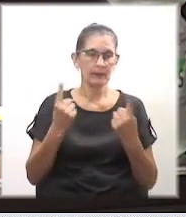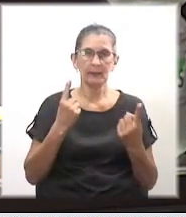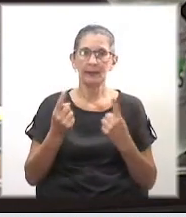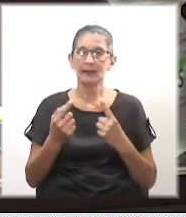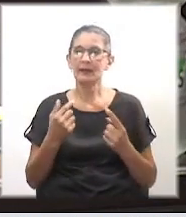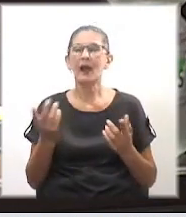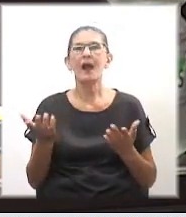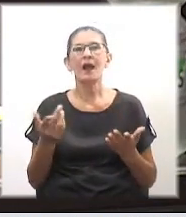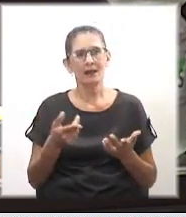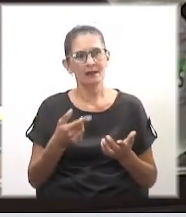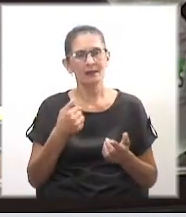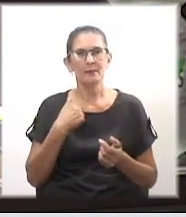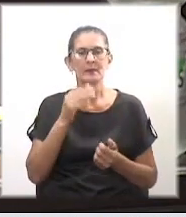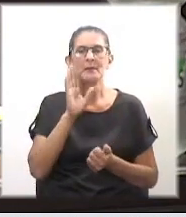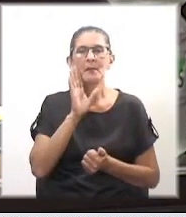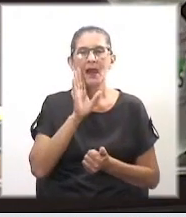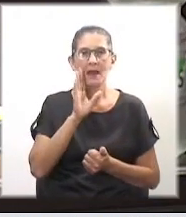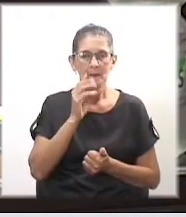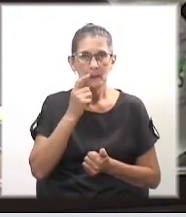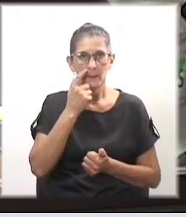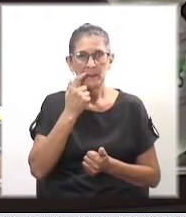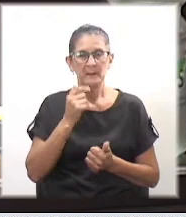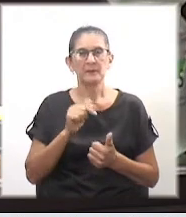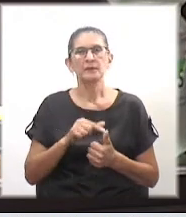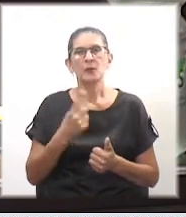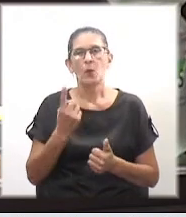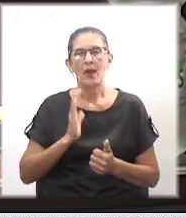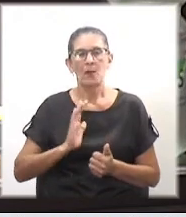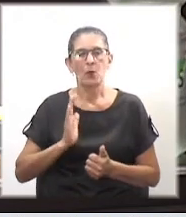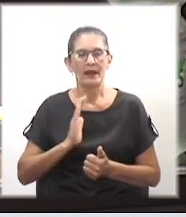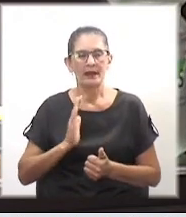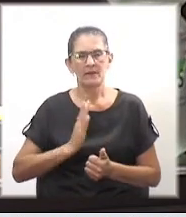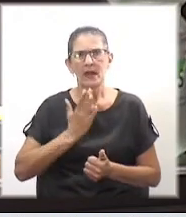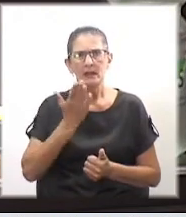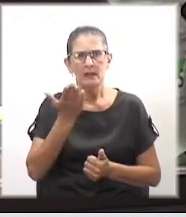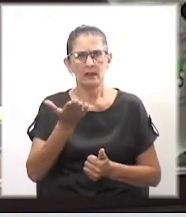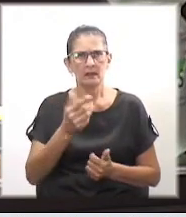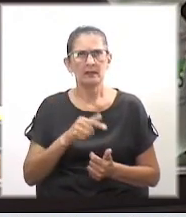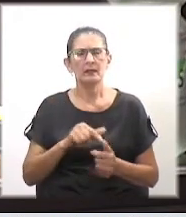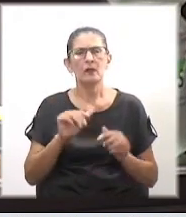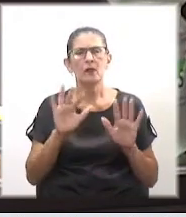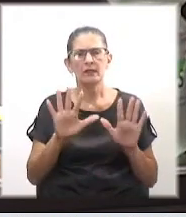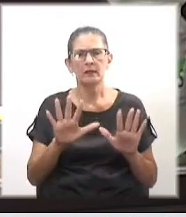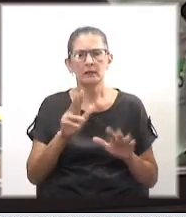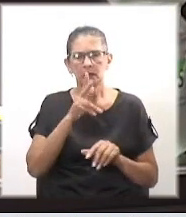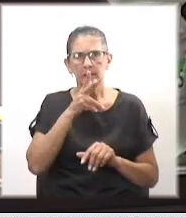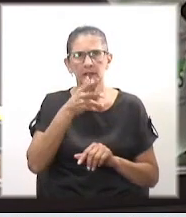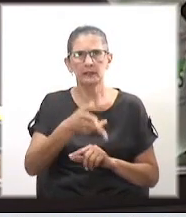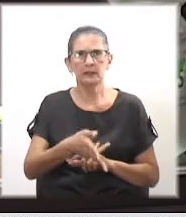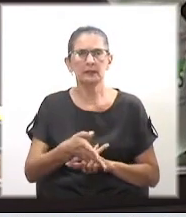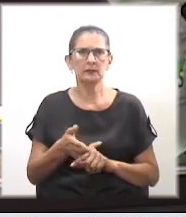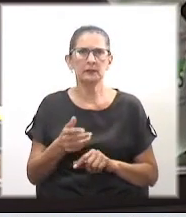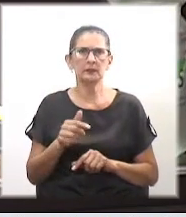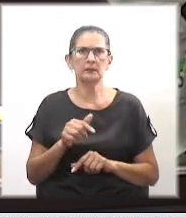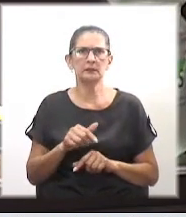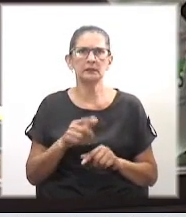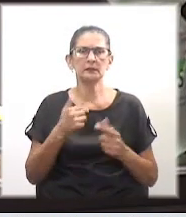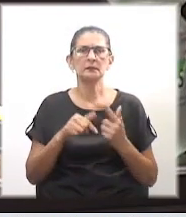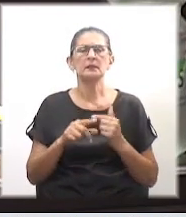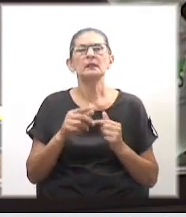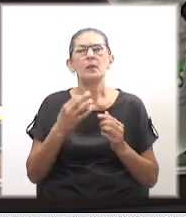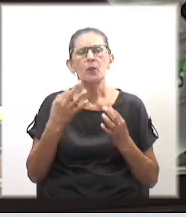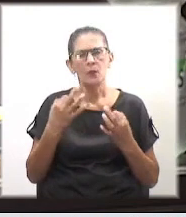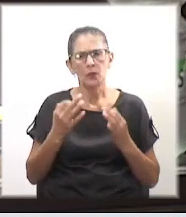inspiró empezando por mi madre, una mujer valiente que salió adelante con 10 hijos, agradecida y